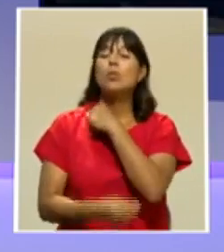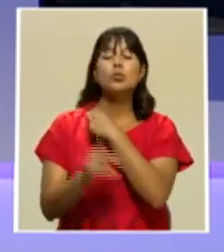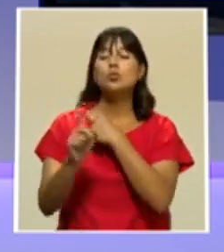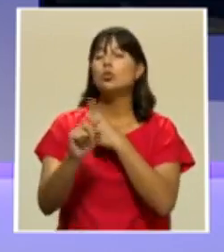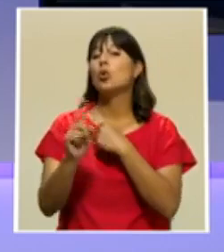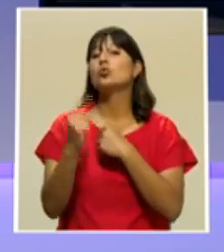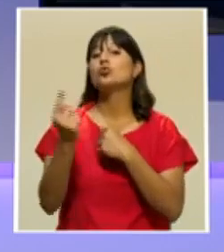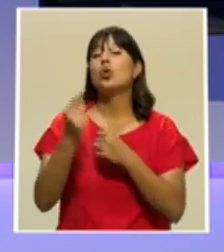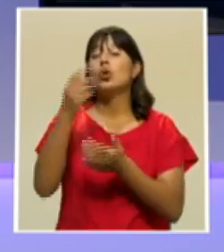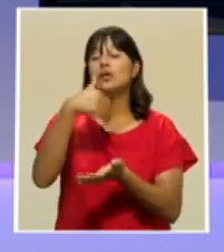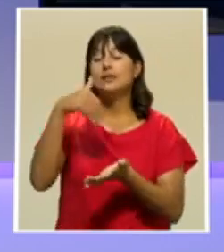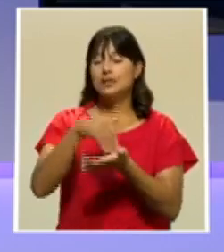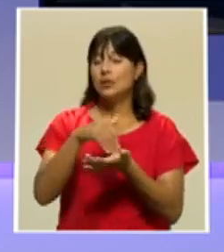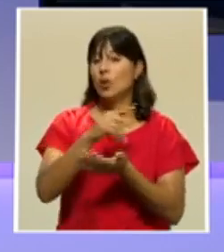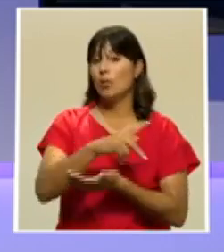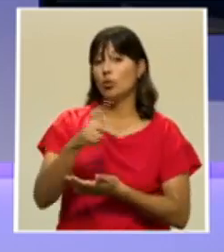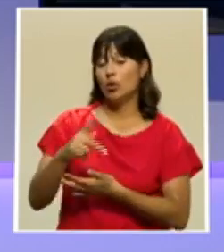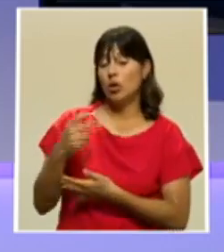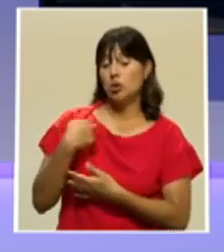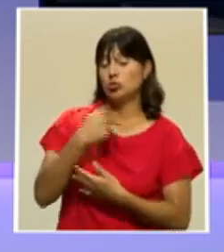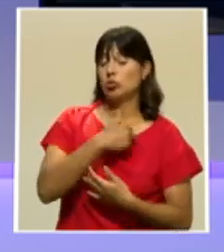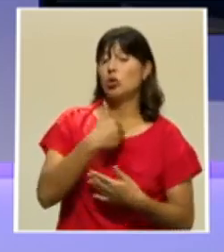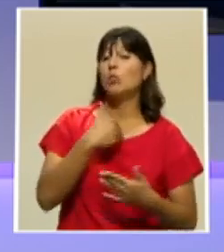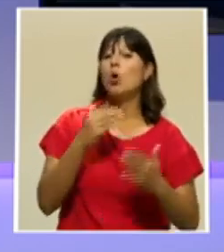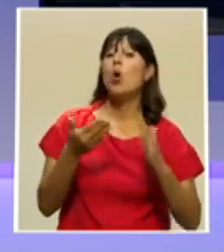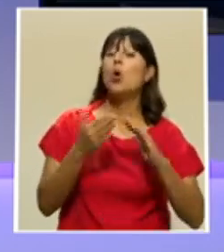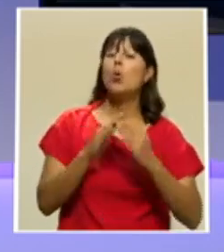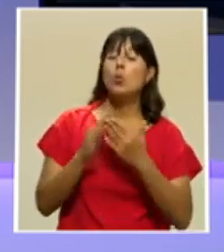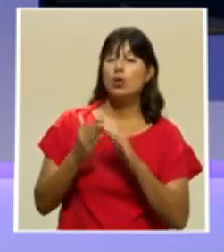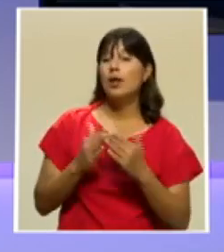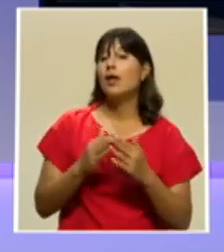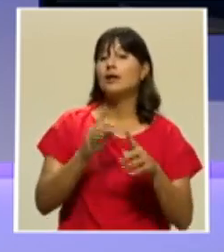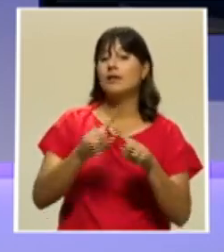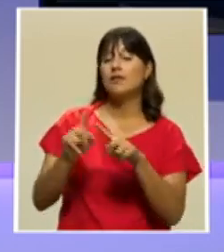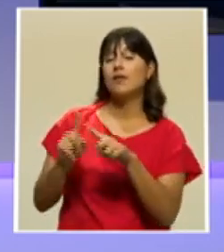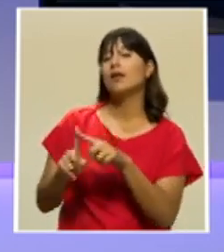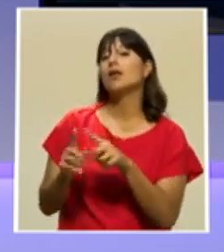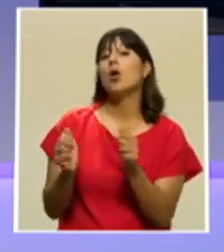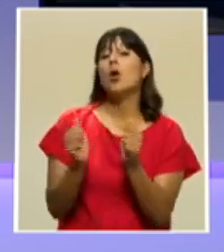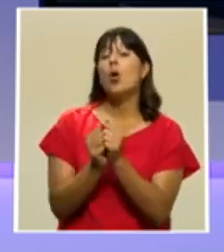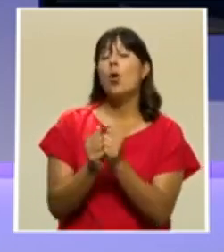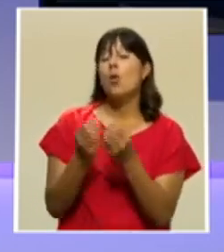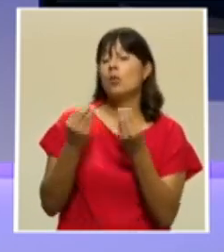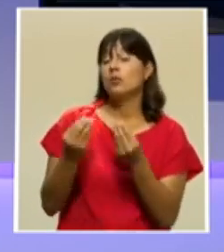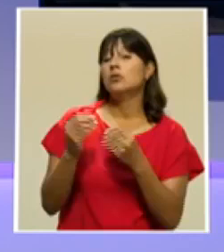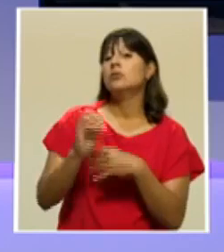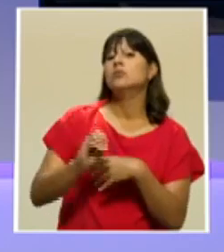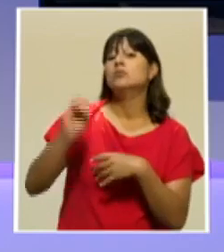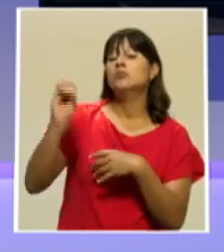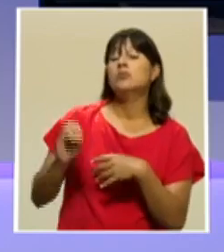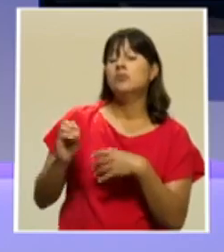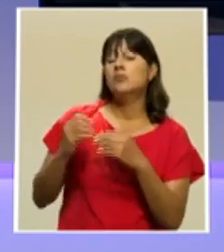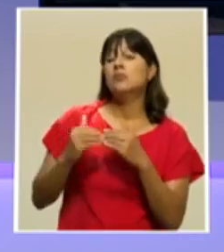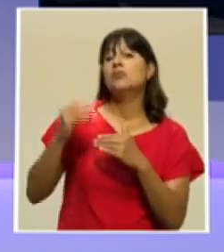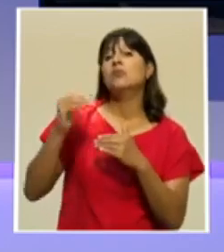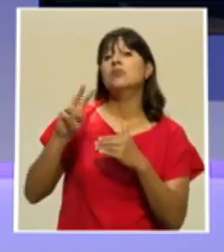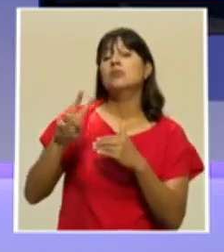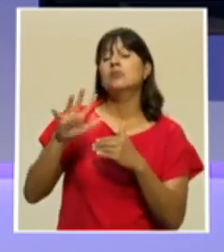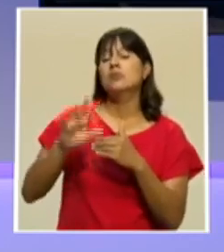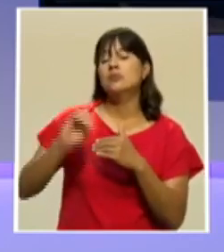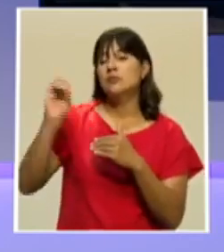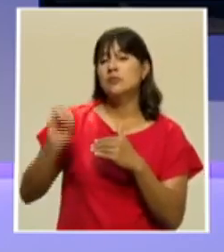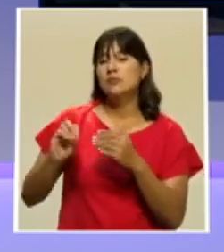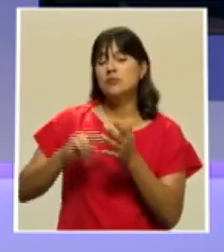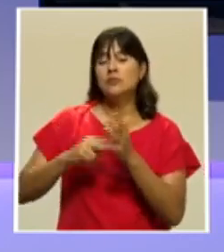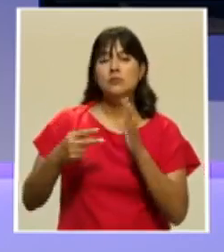Central de Punta Arenas. Tenemos comunidades costeras a lo largo de la costa pacífica con índices de pobreza muy por encima del 25%. Es decir,